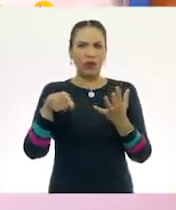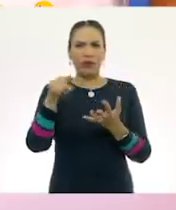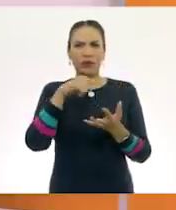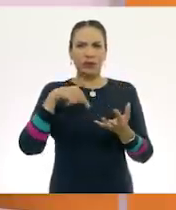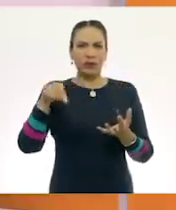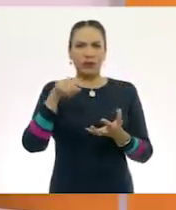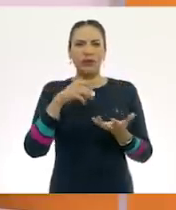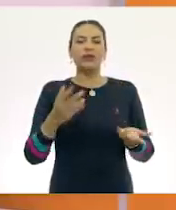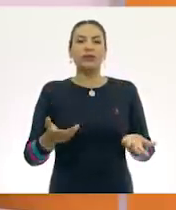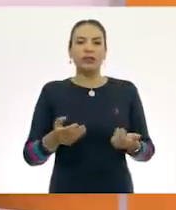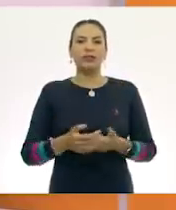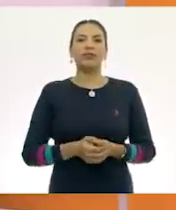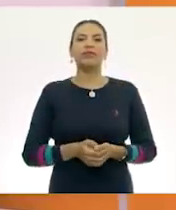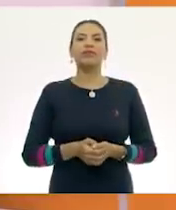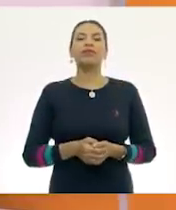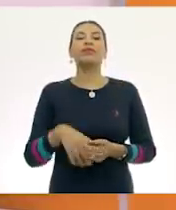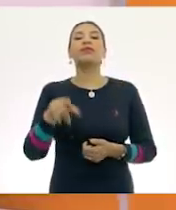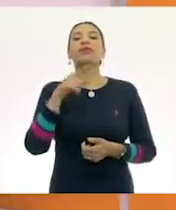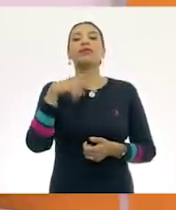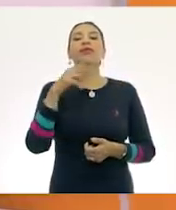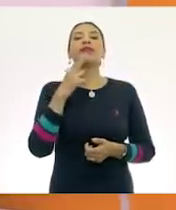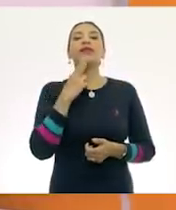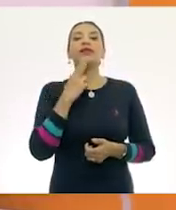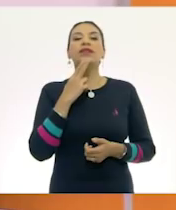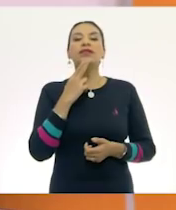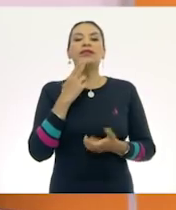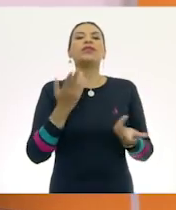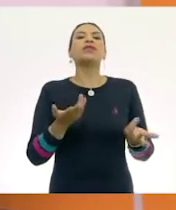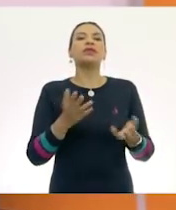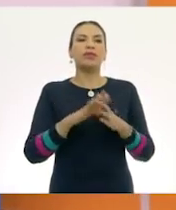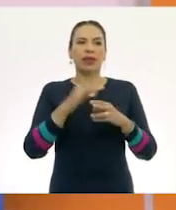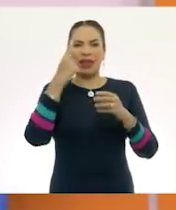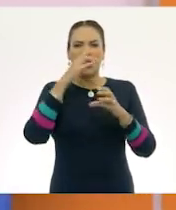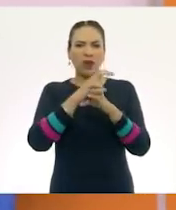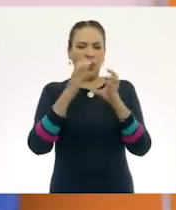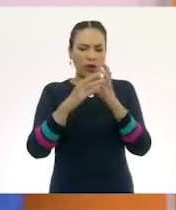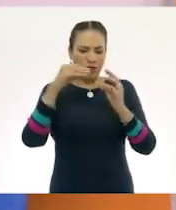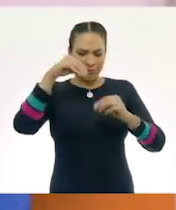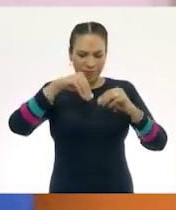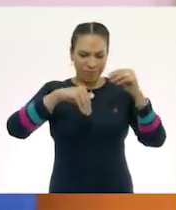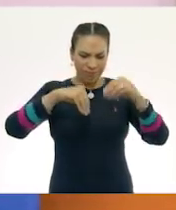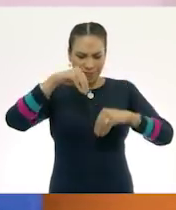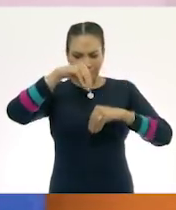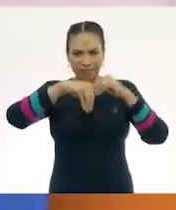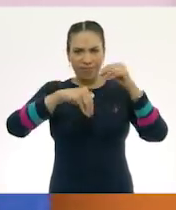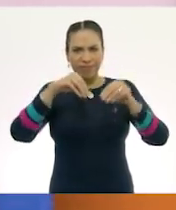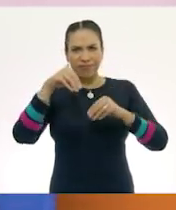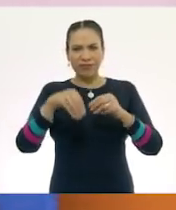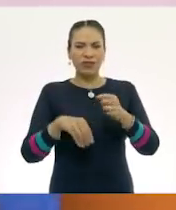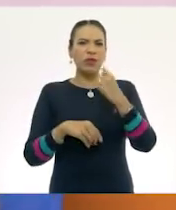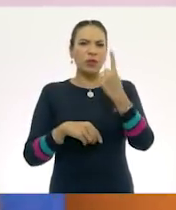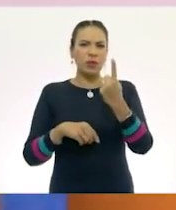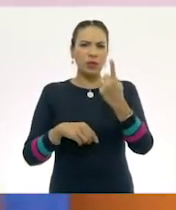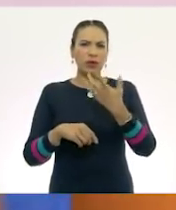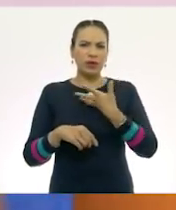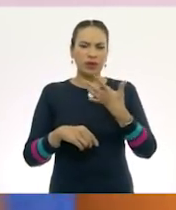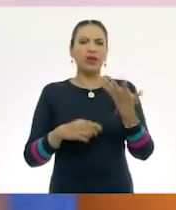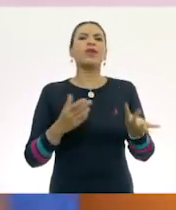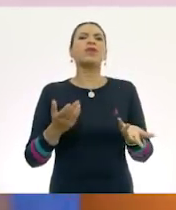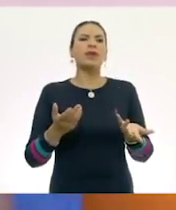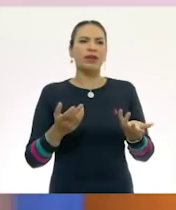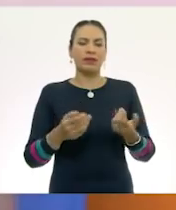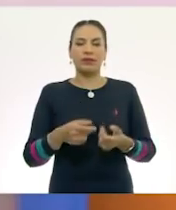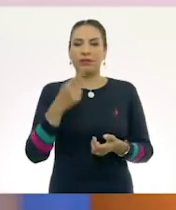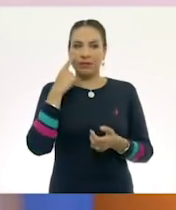unos juguetitos que sirven para formar cosas. Y este es uno de ellos. Llevamos